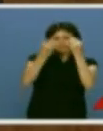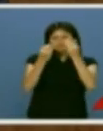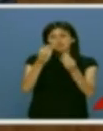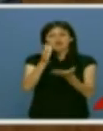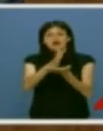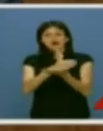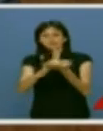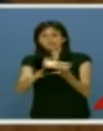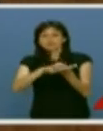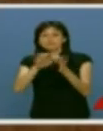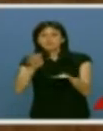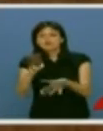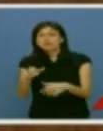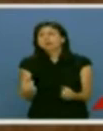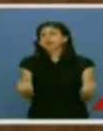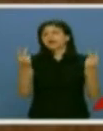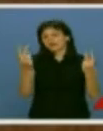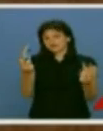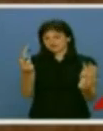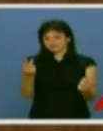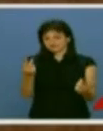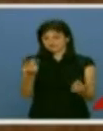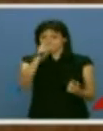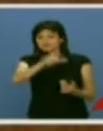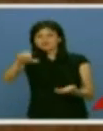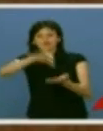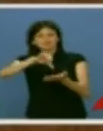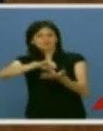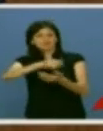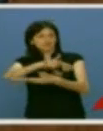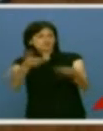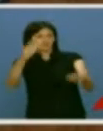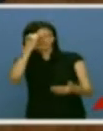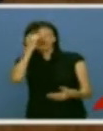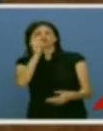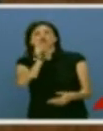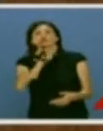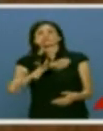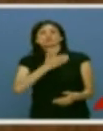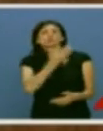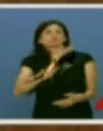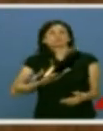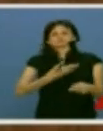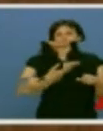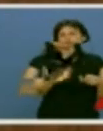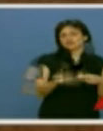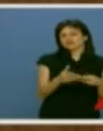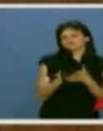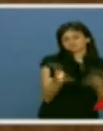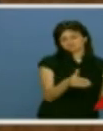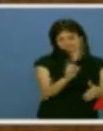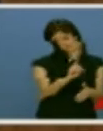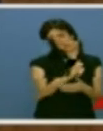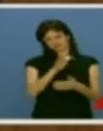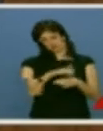autonomía. No vaya a ser que algunos ciudadanos piensen que todo esto existe solo para los políticos. Señorías, en